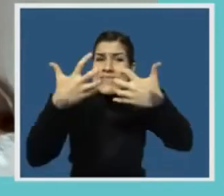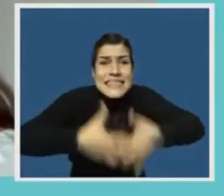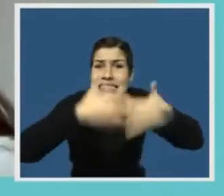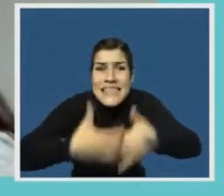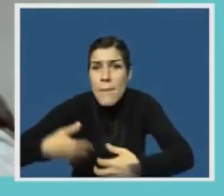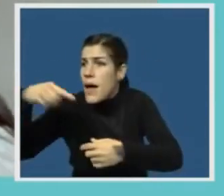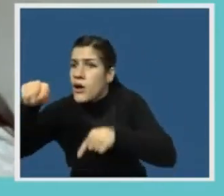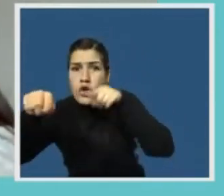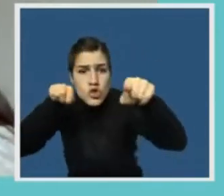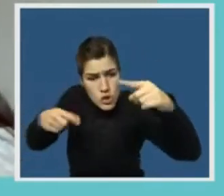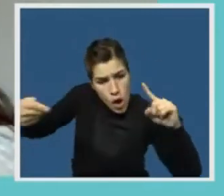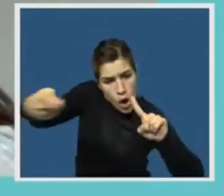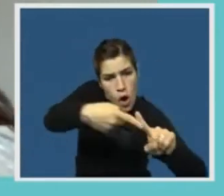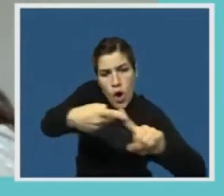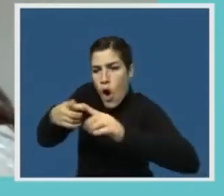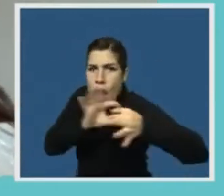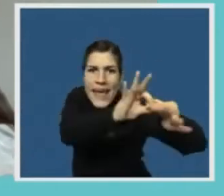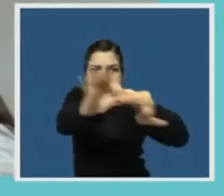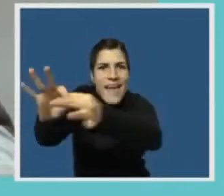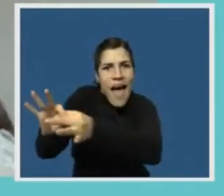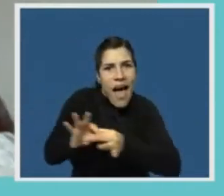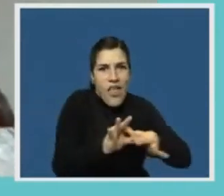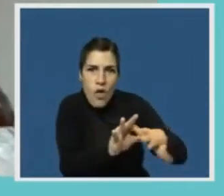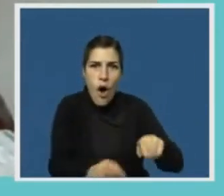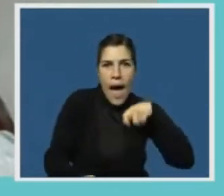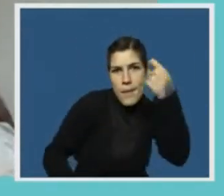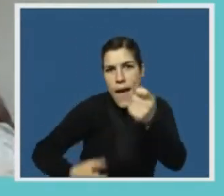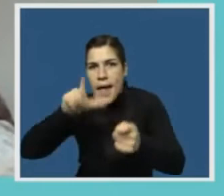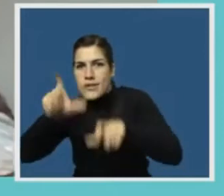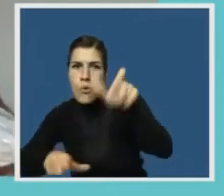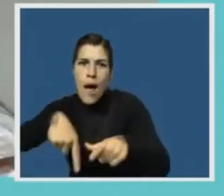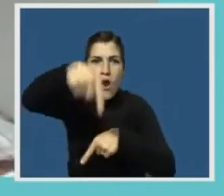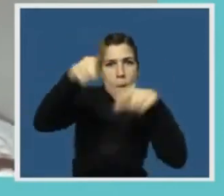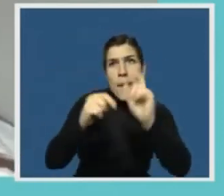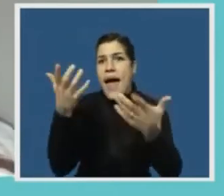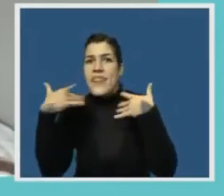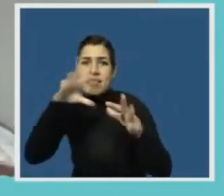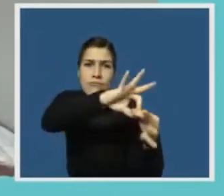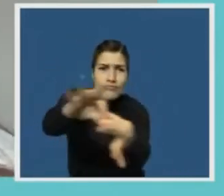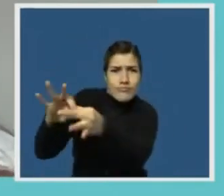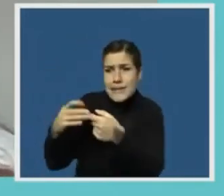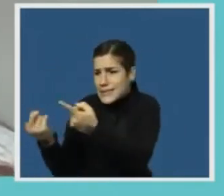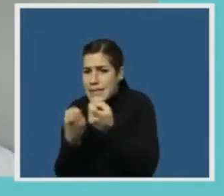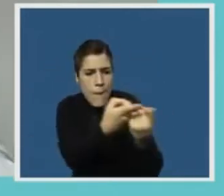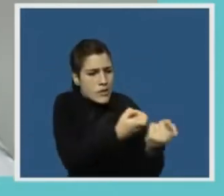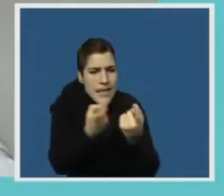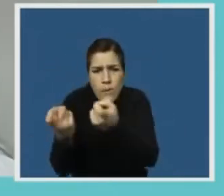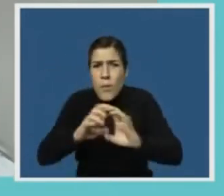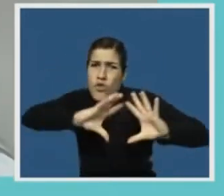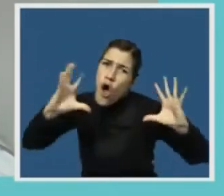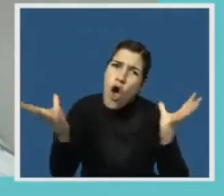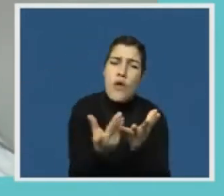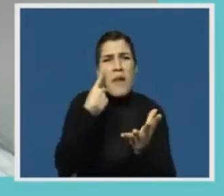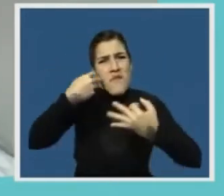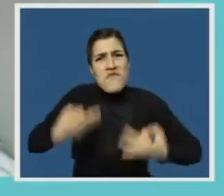conectado. Las especies dependemos unas de otras para vivir. Para finalizar, quiero dar mi apoyo a lo